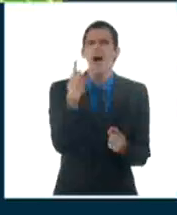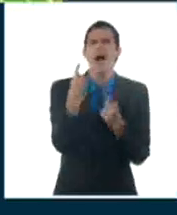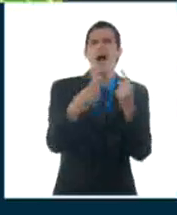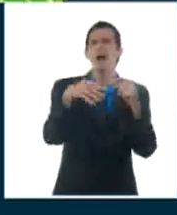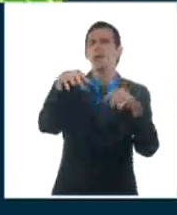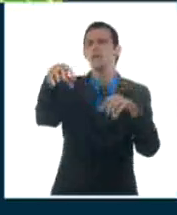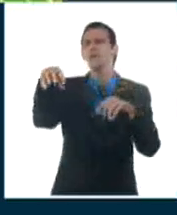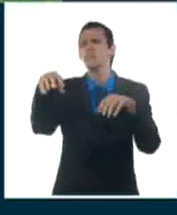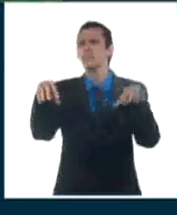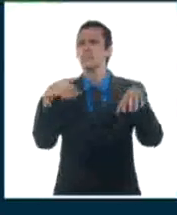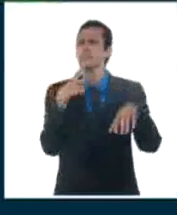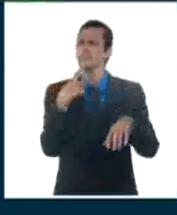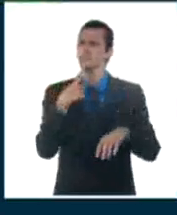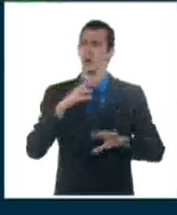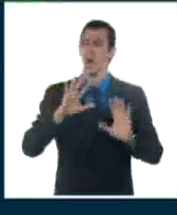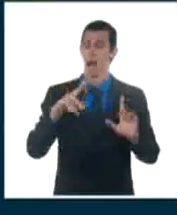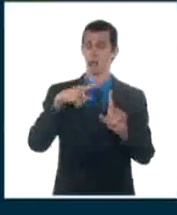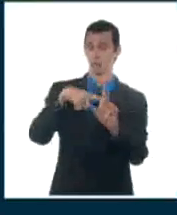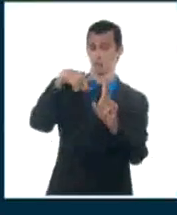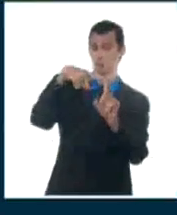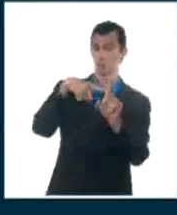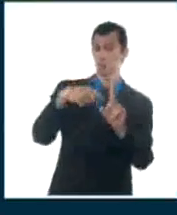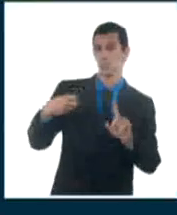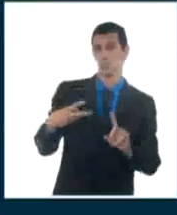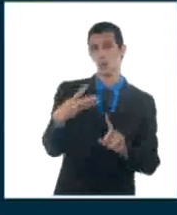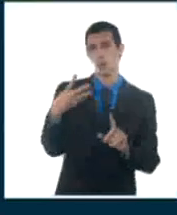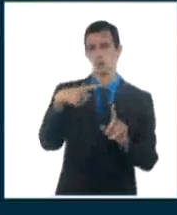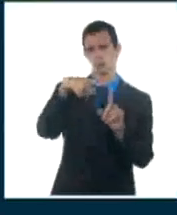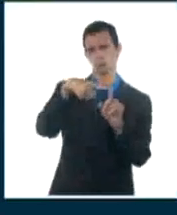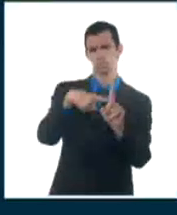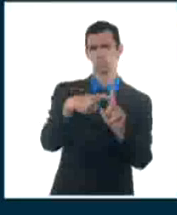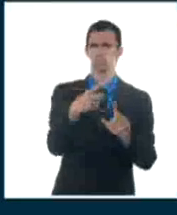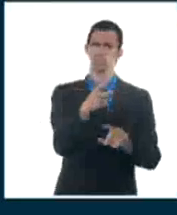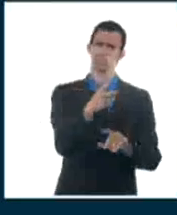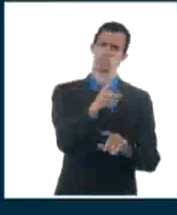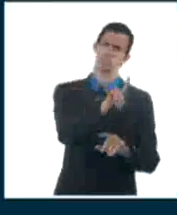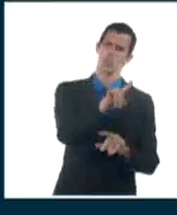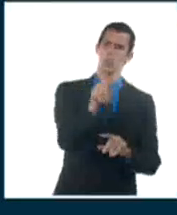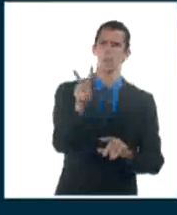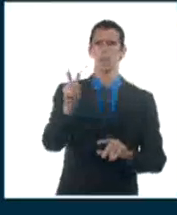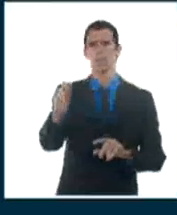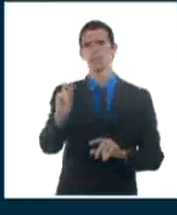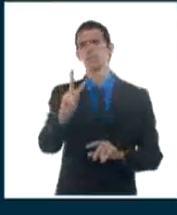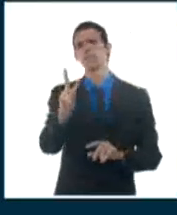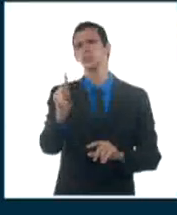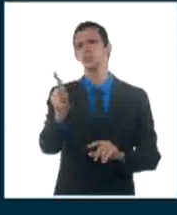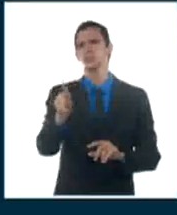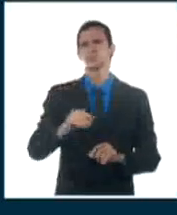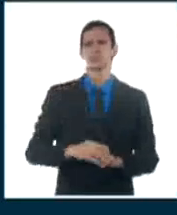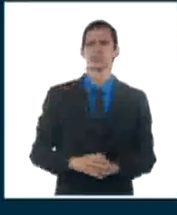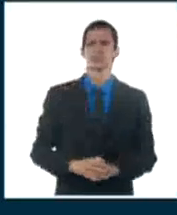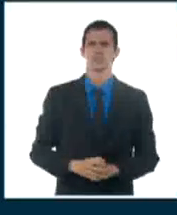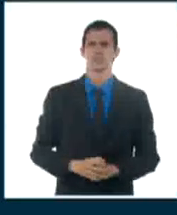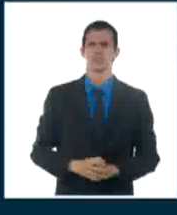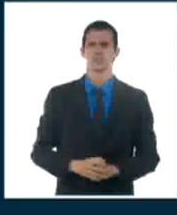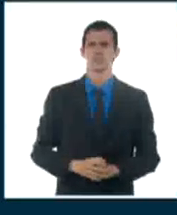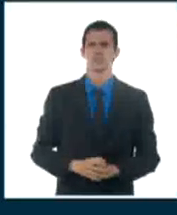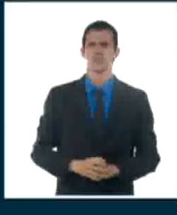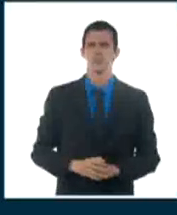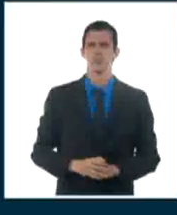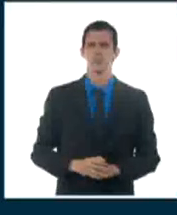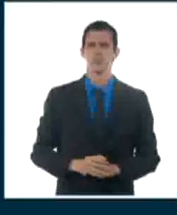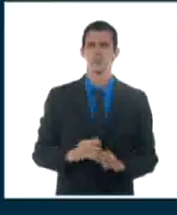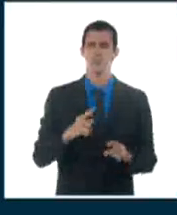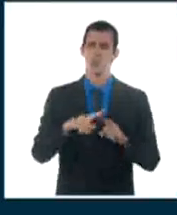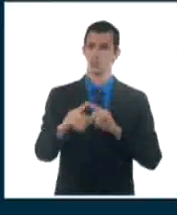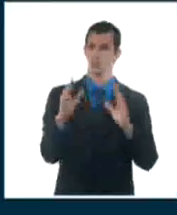temperaturas para la madrugada, con valores mínimos, que estarán entre los 19, 20, 21 grados Celsius en la zona occidental del país, también en localidades de la